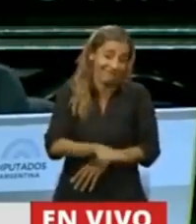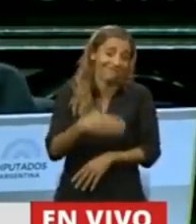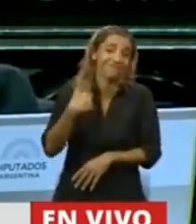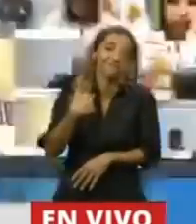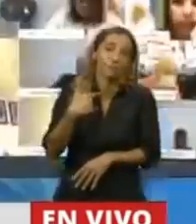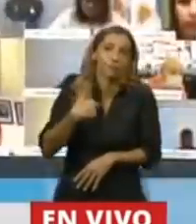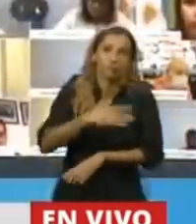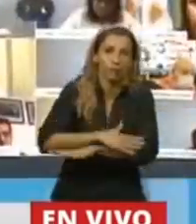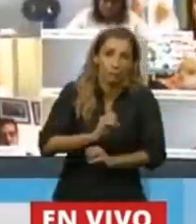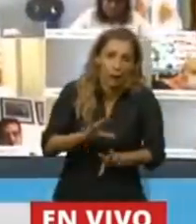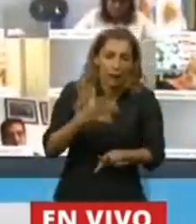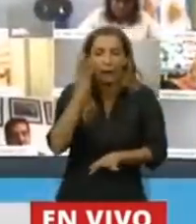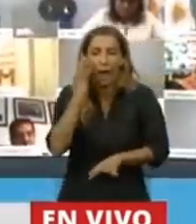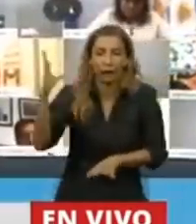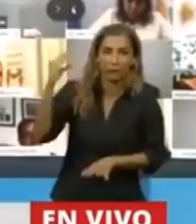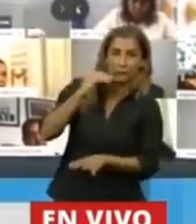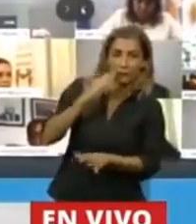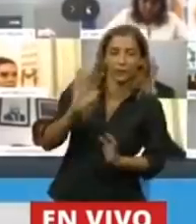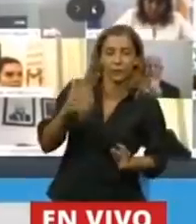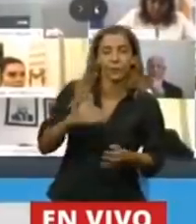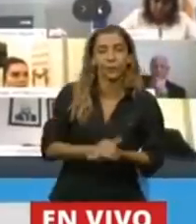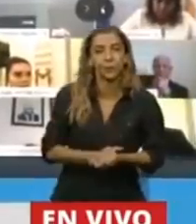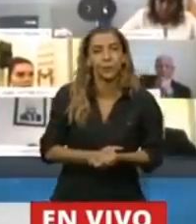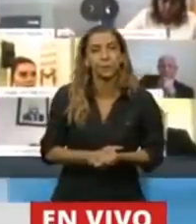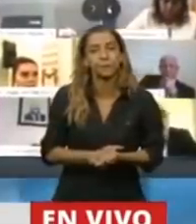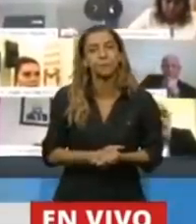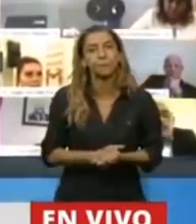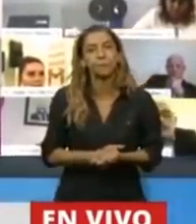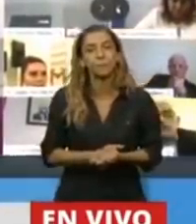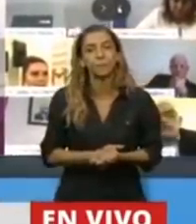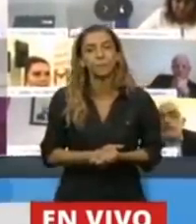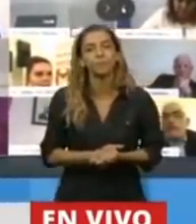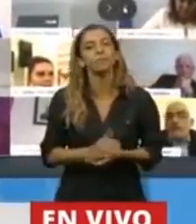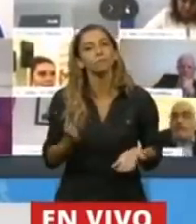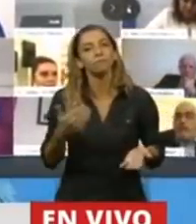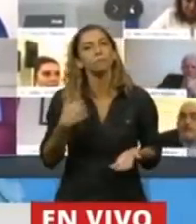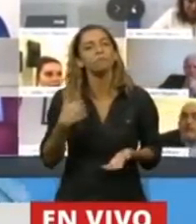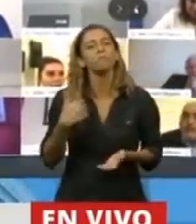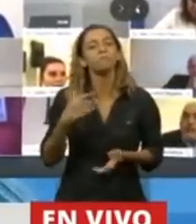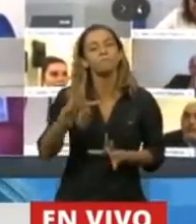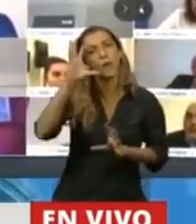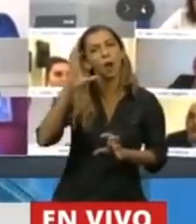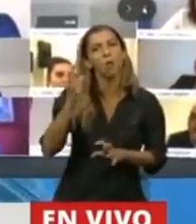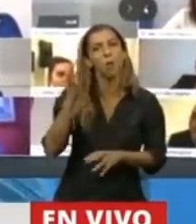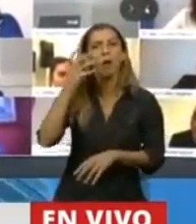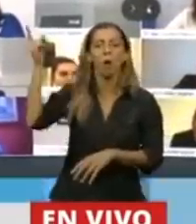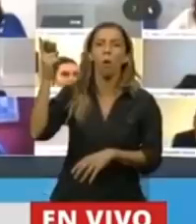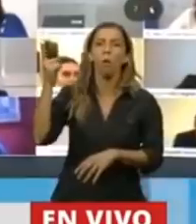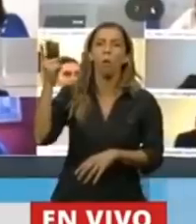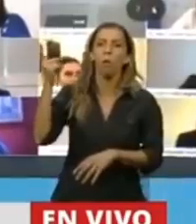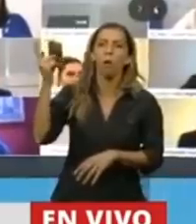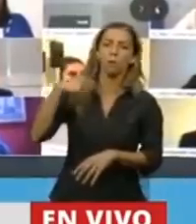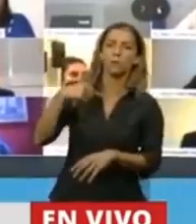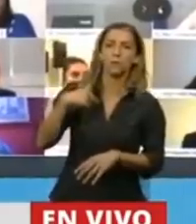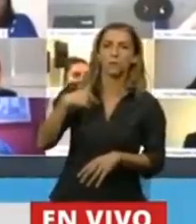y ante el reto por ahí podía tener una respuesta incorrecta, tenés que respetarme, decían. Porque